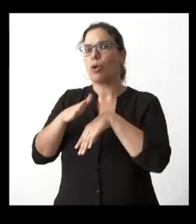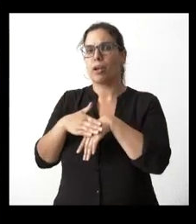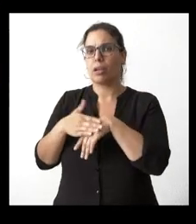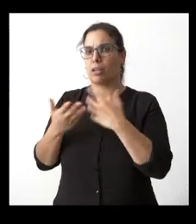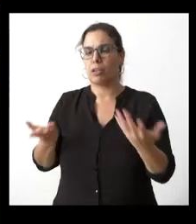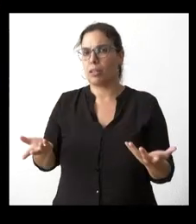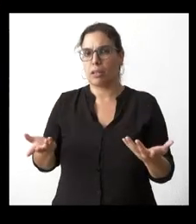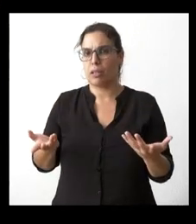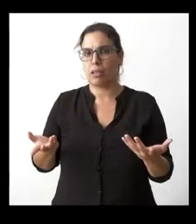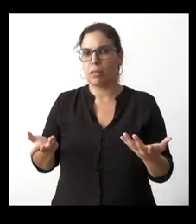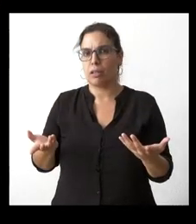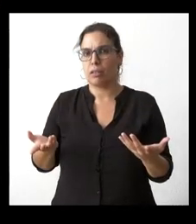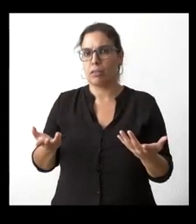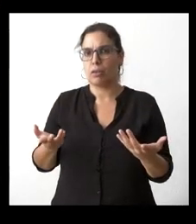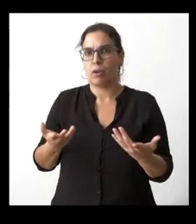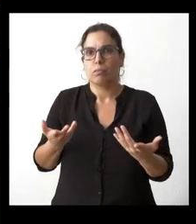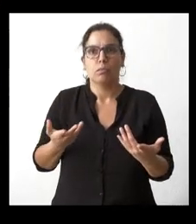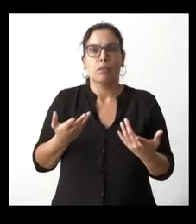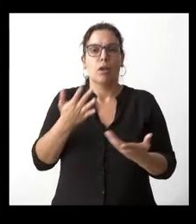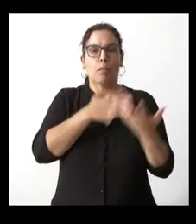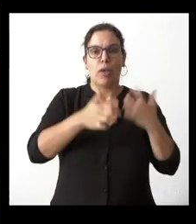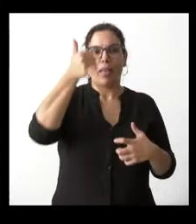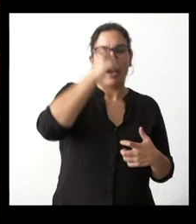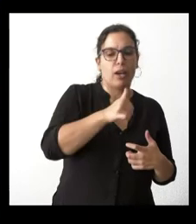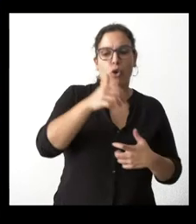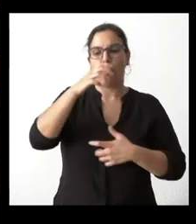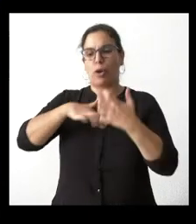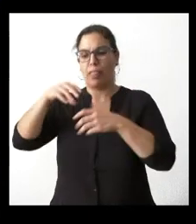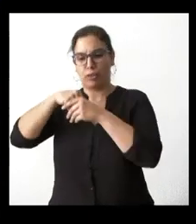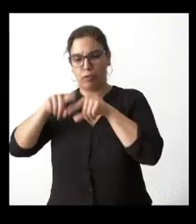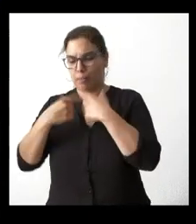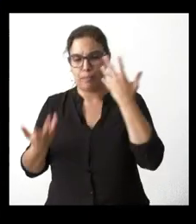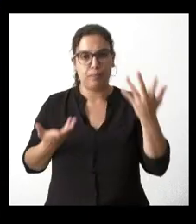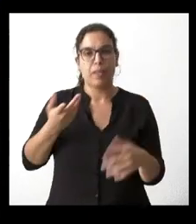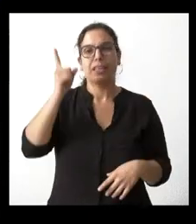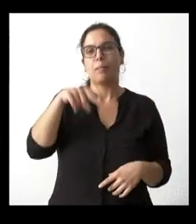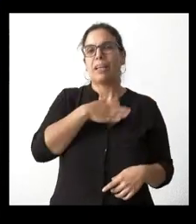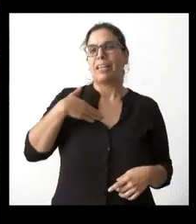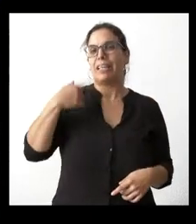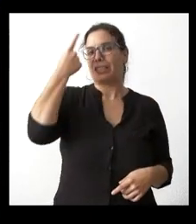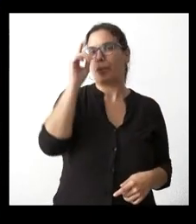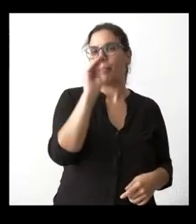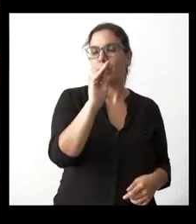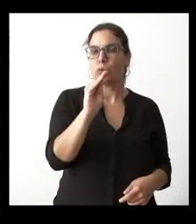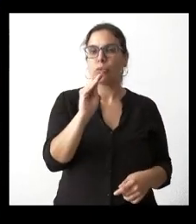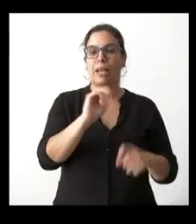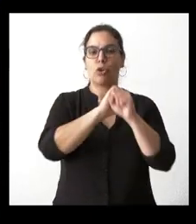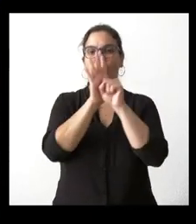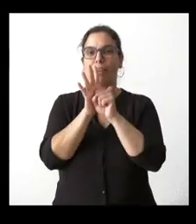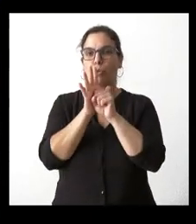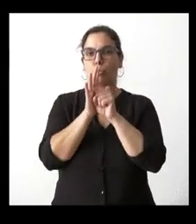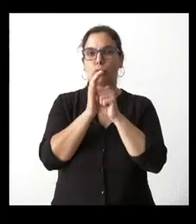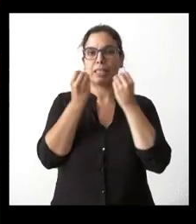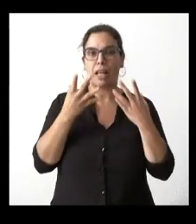en cualquier circunstancia violencia de género o violencia entre familiares y luego me gustaría saber que nos hemos preguntado cómo está la pandemia la séptima ola ya está